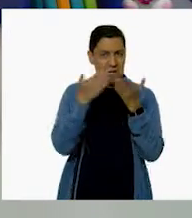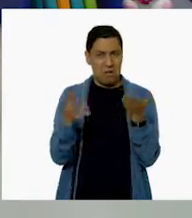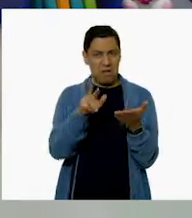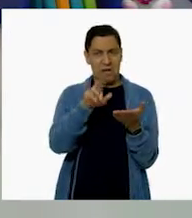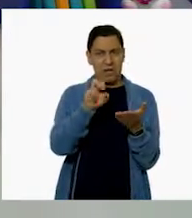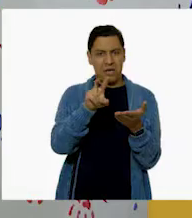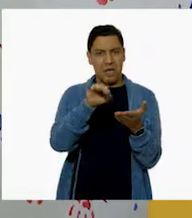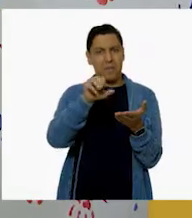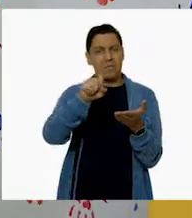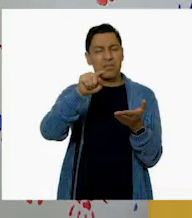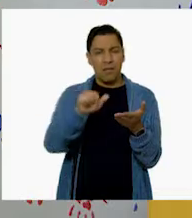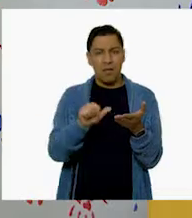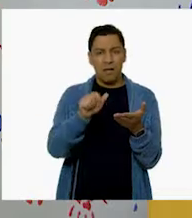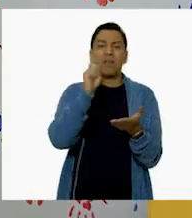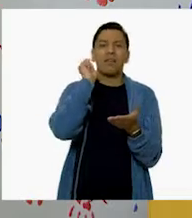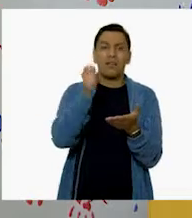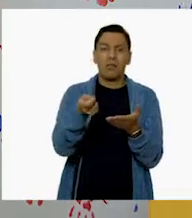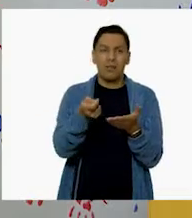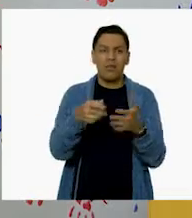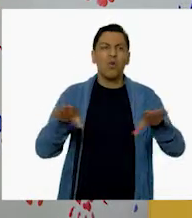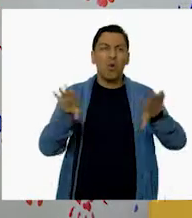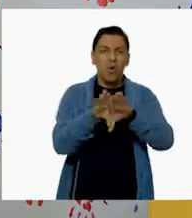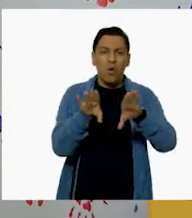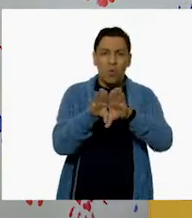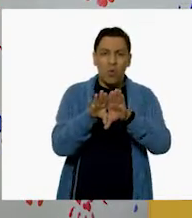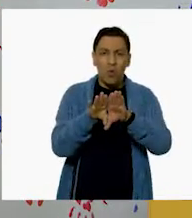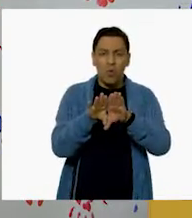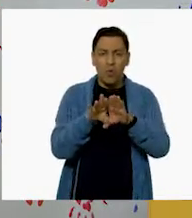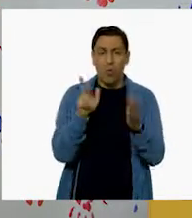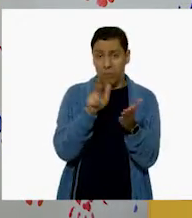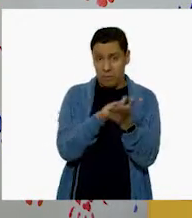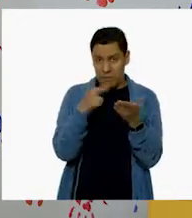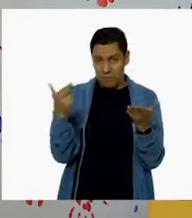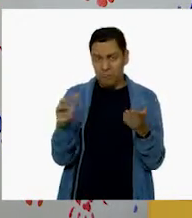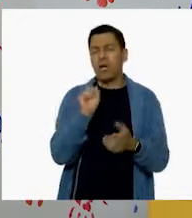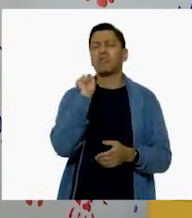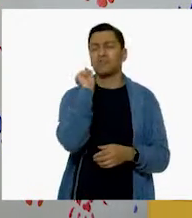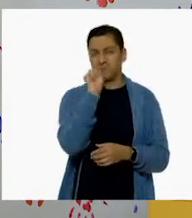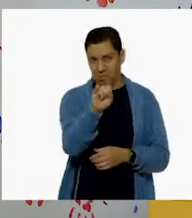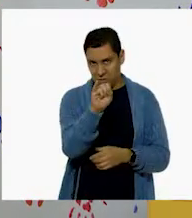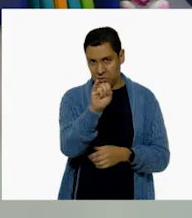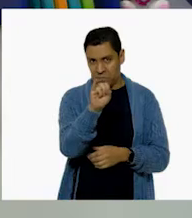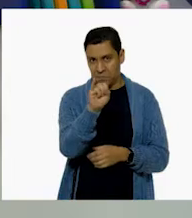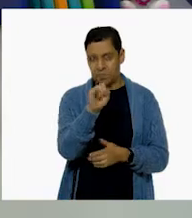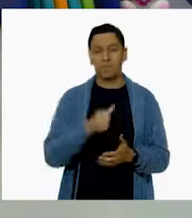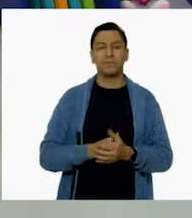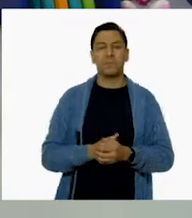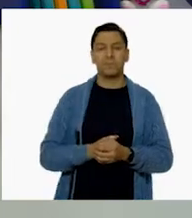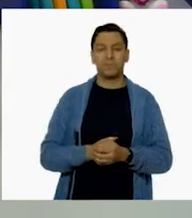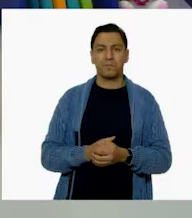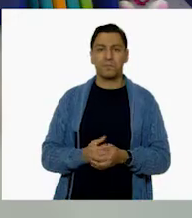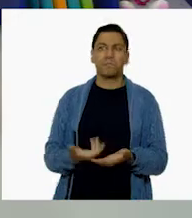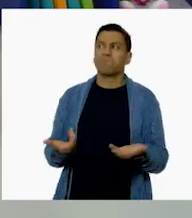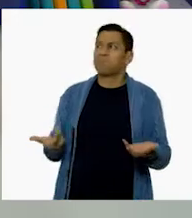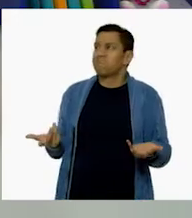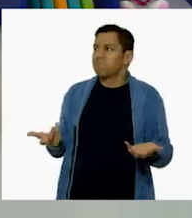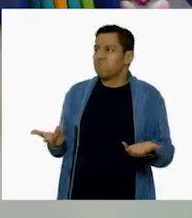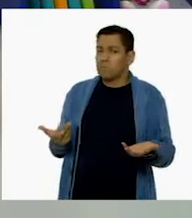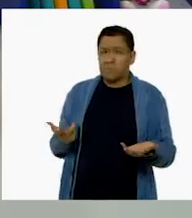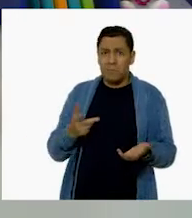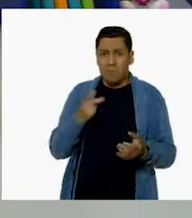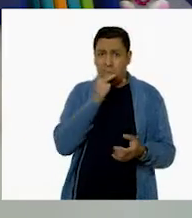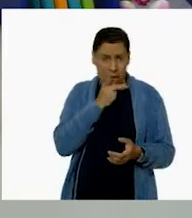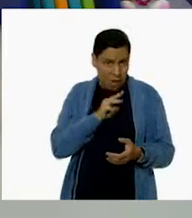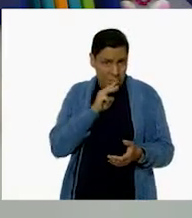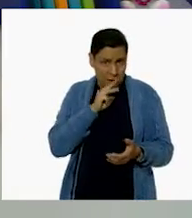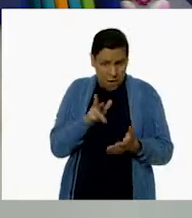una revista, ¿cierto? Exactamente. Haremos una revista el día de hoy. Ajá. Así como las que leen mi papá y